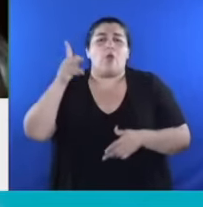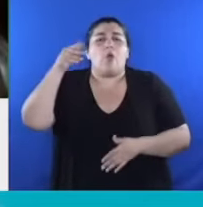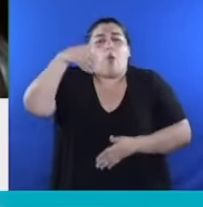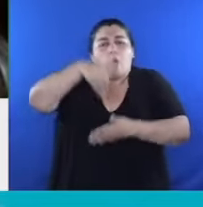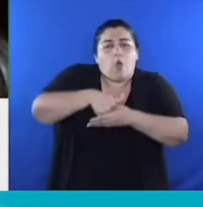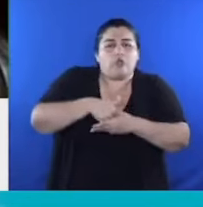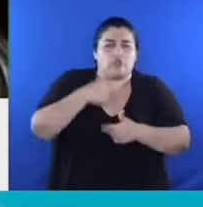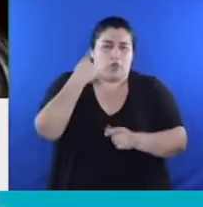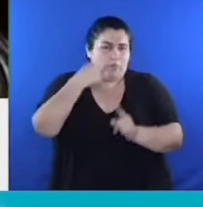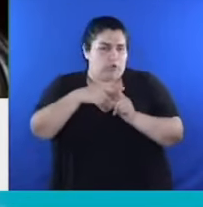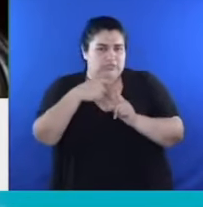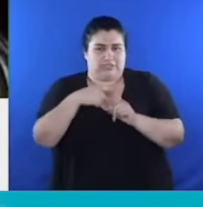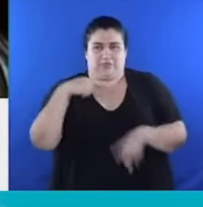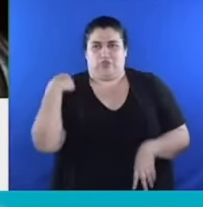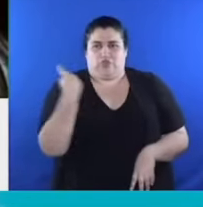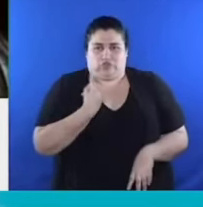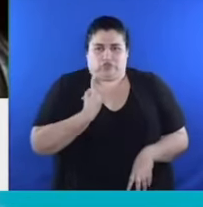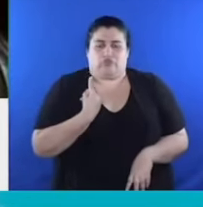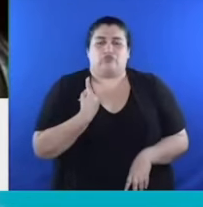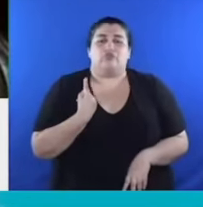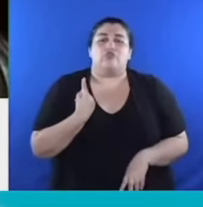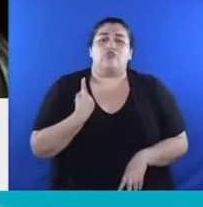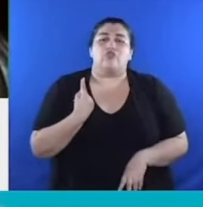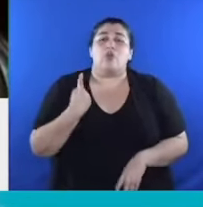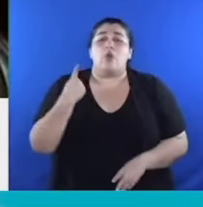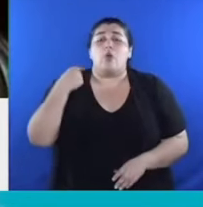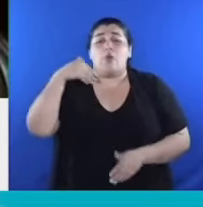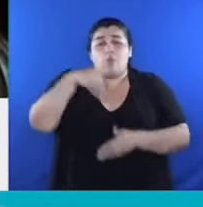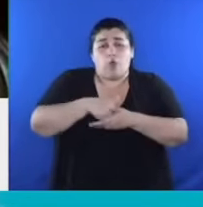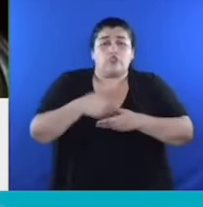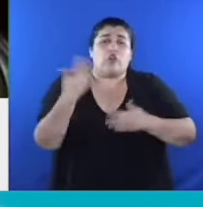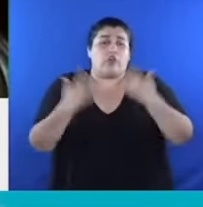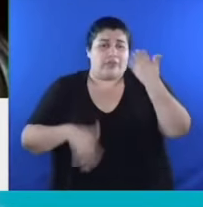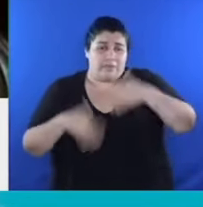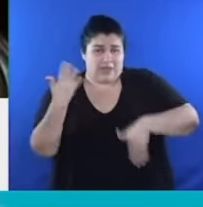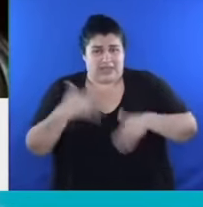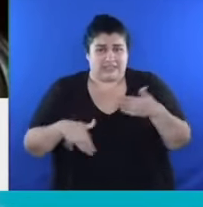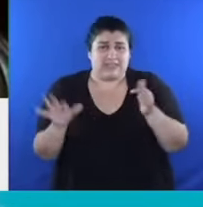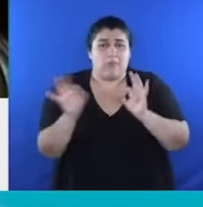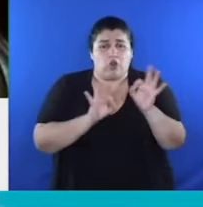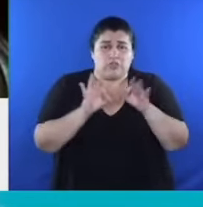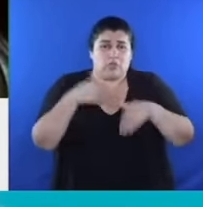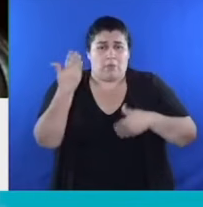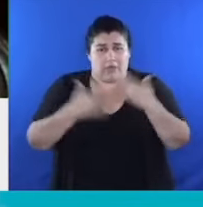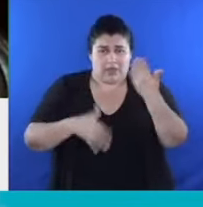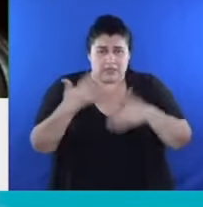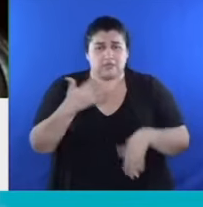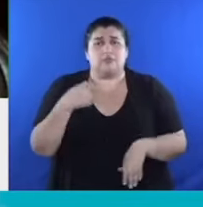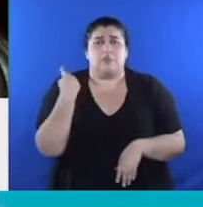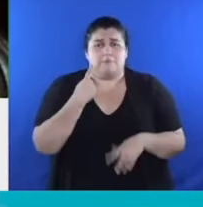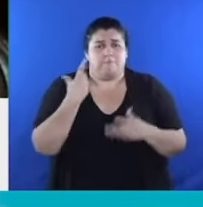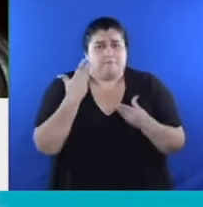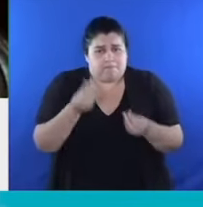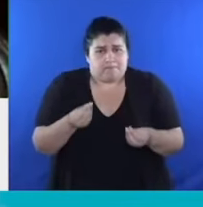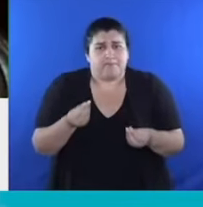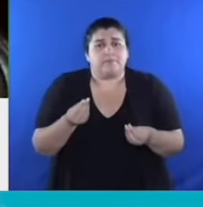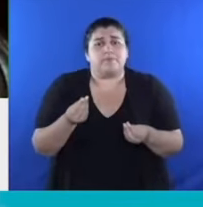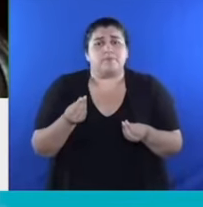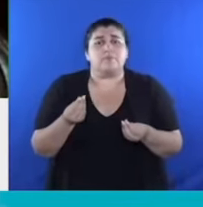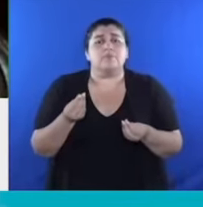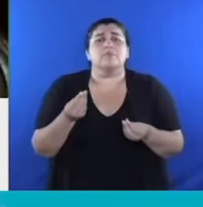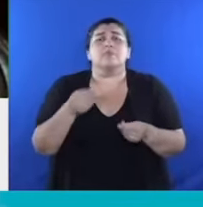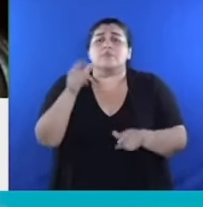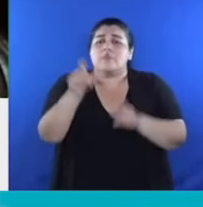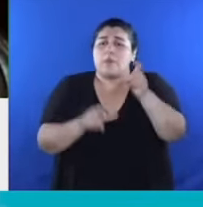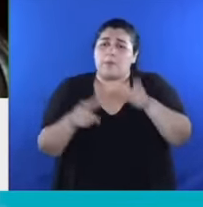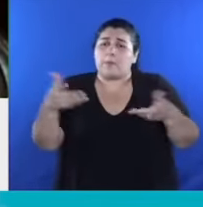desde el bloque y el acompañamiento al proyecto de emergencia, toda nuestra solidaridad con las